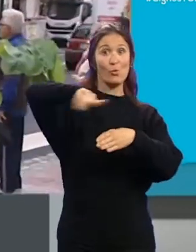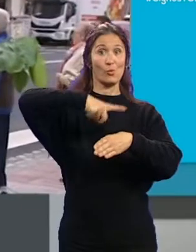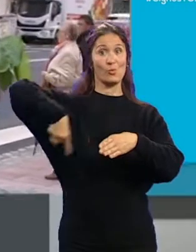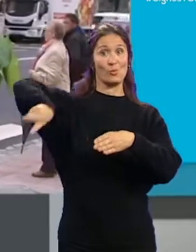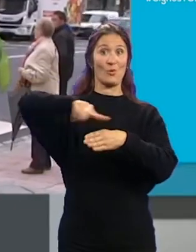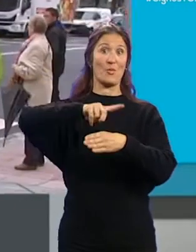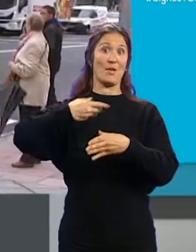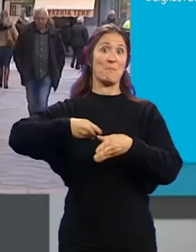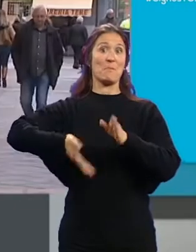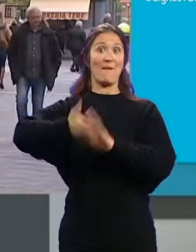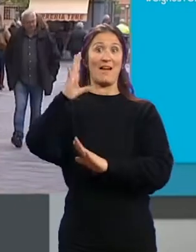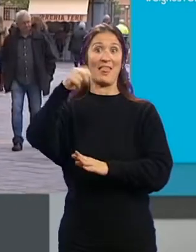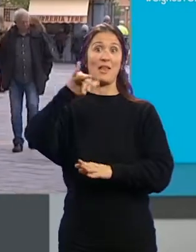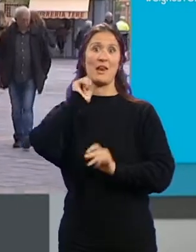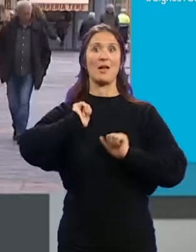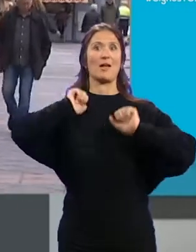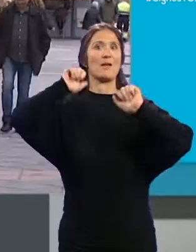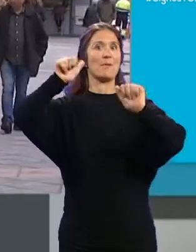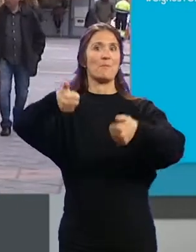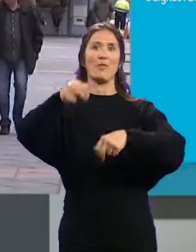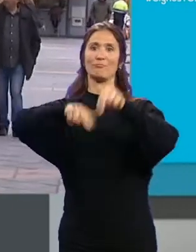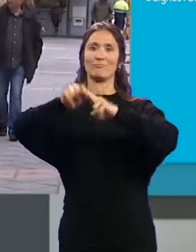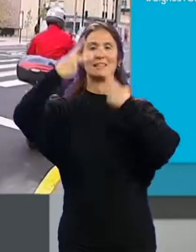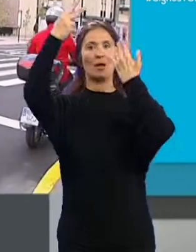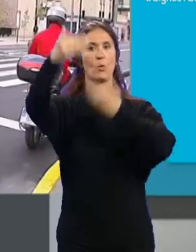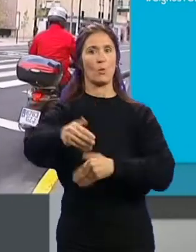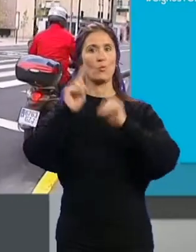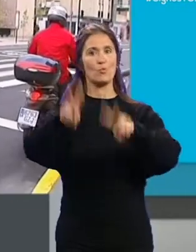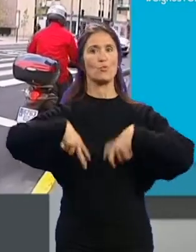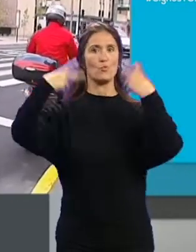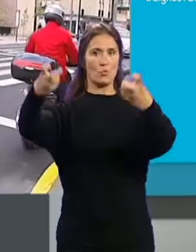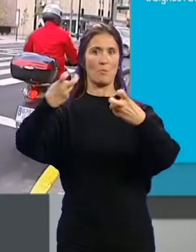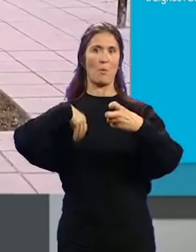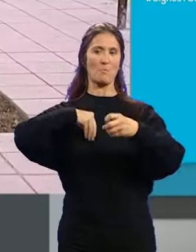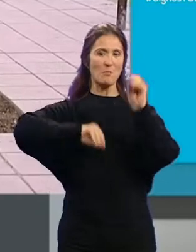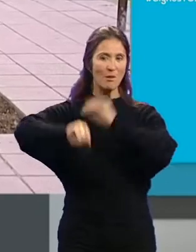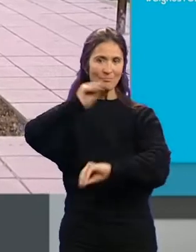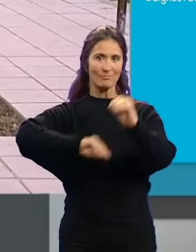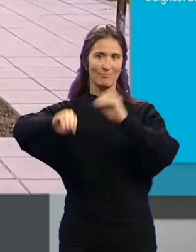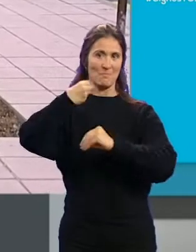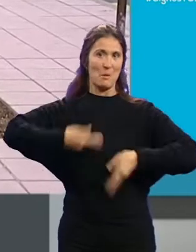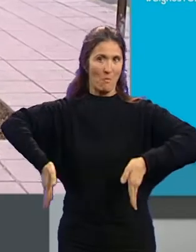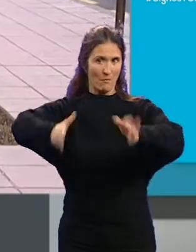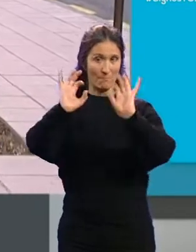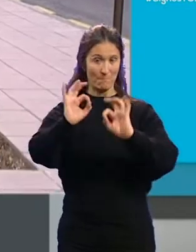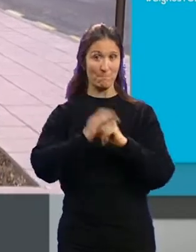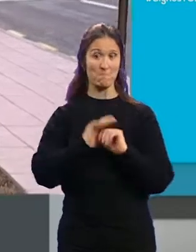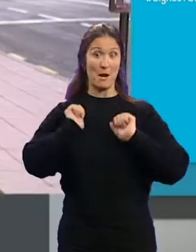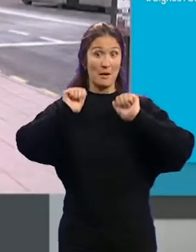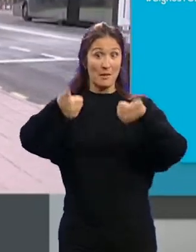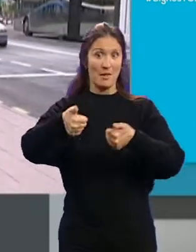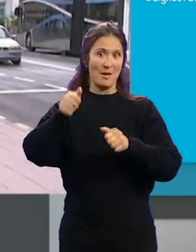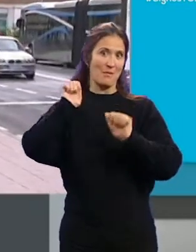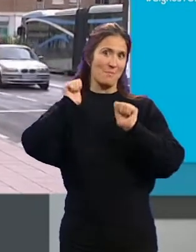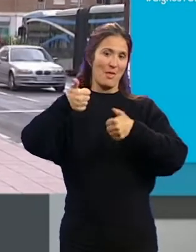de la encina... ...arranca la redacción de la segunda fase de renovación de los saneamientos y equipamientos de este vial. A iniciar y empezar la